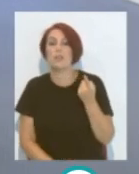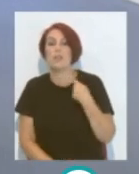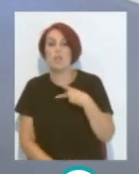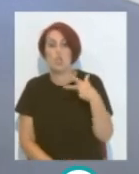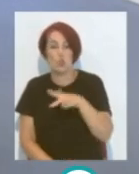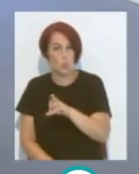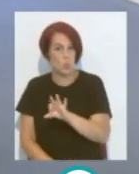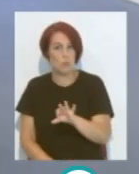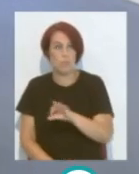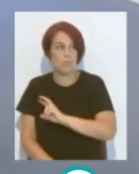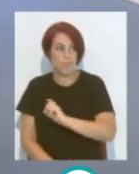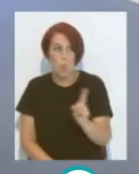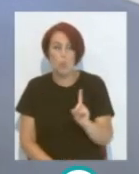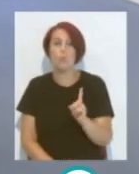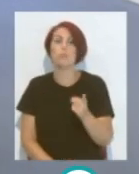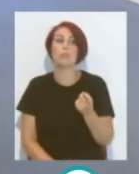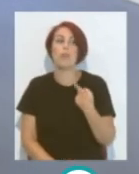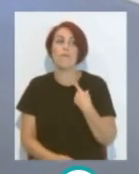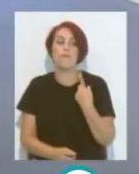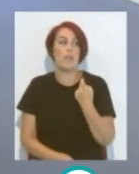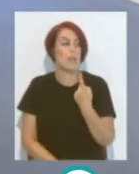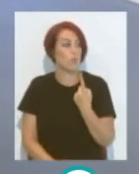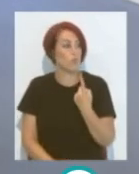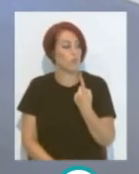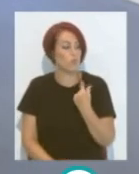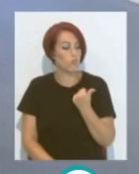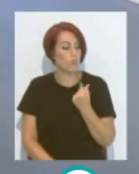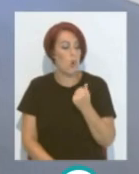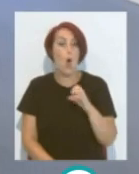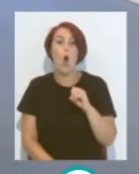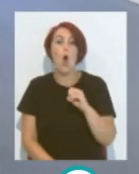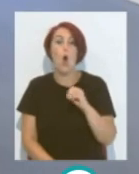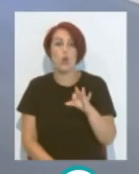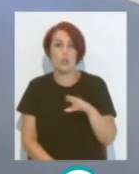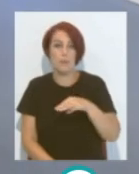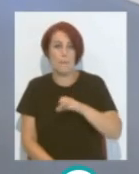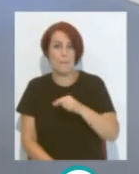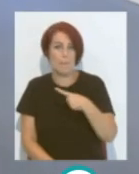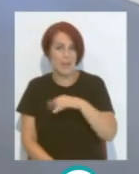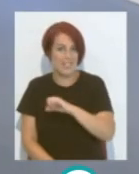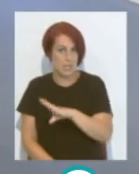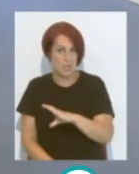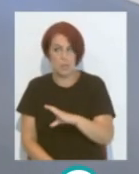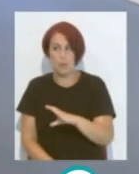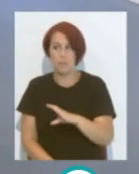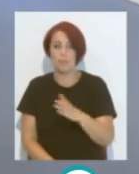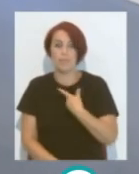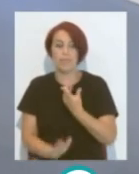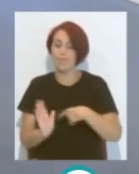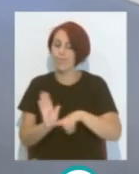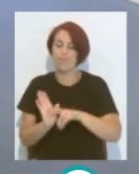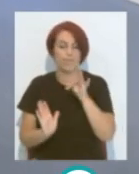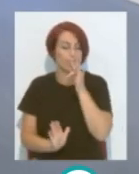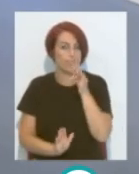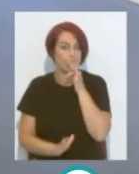Víctor Y me queda uno De los Osmagic Osmagic Osmagic tampoco Está inscripto todavía